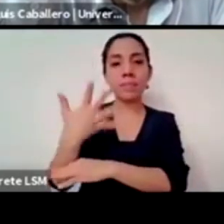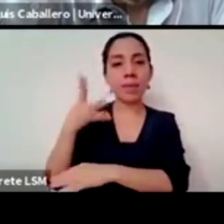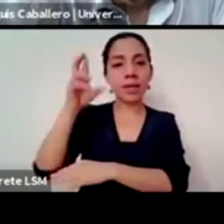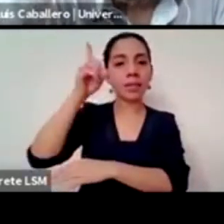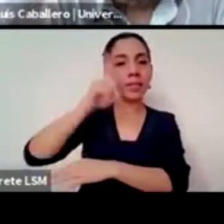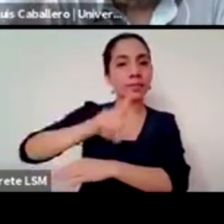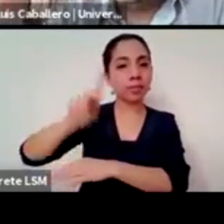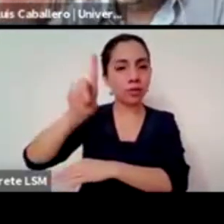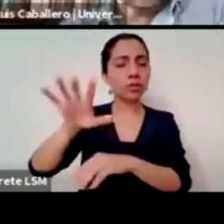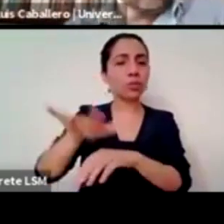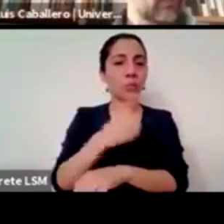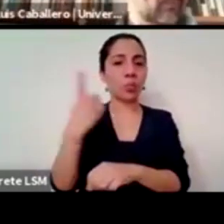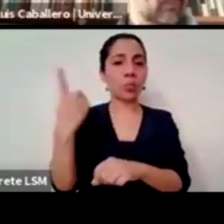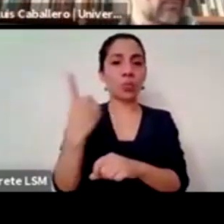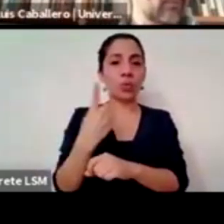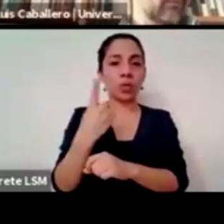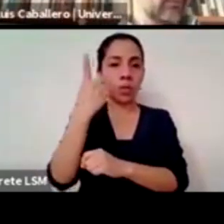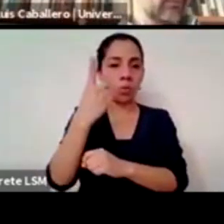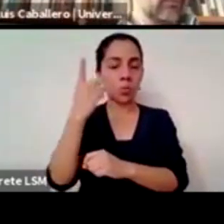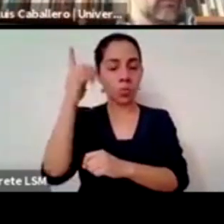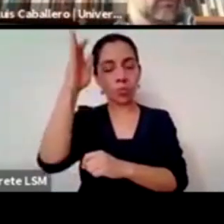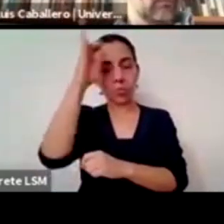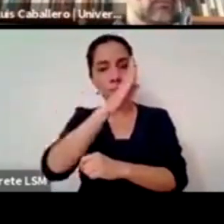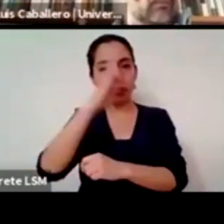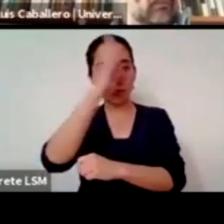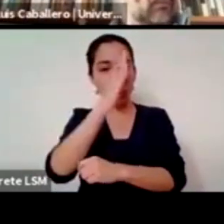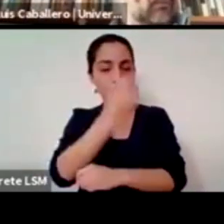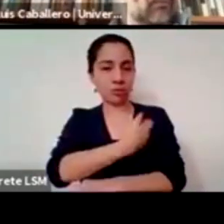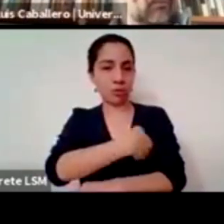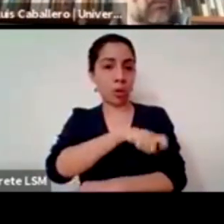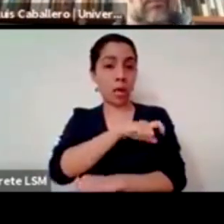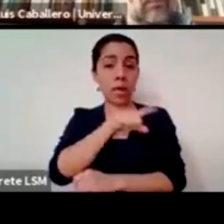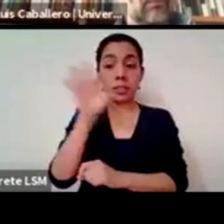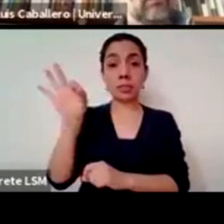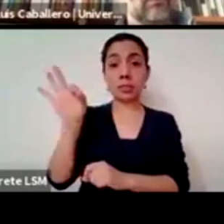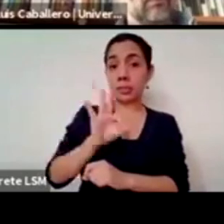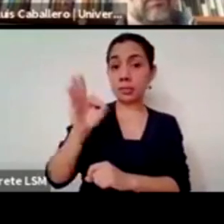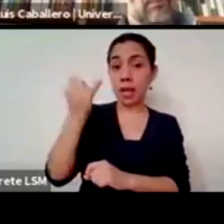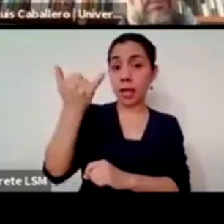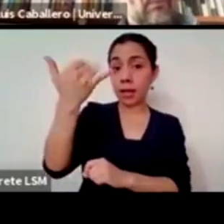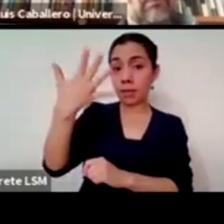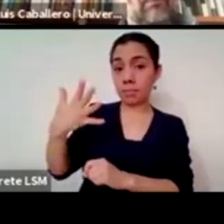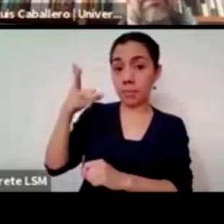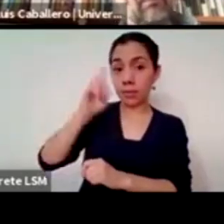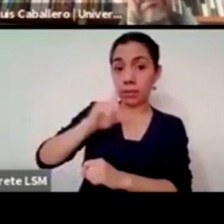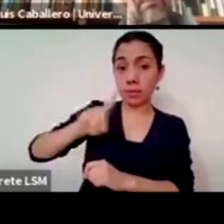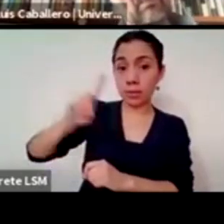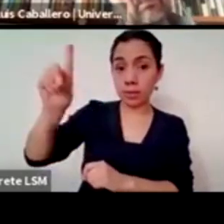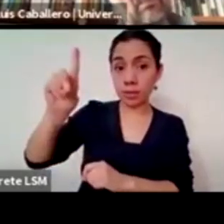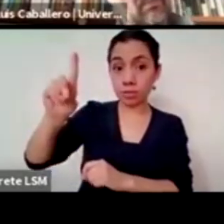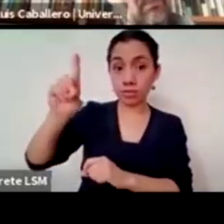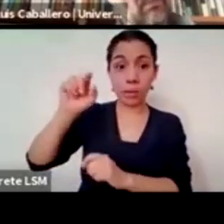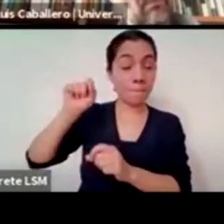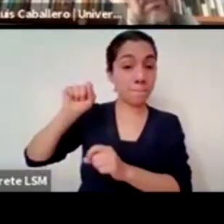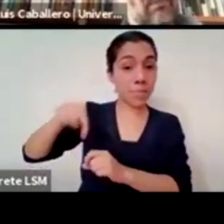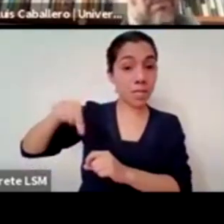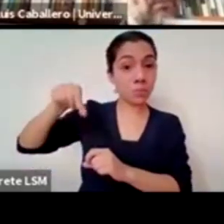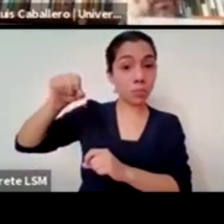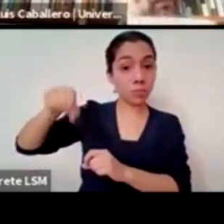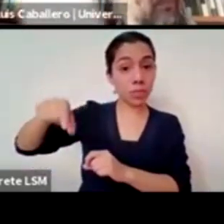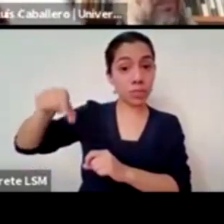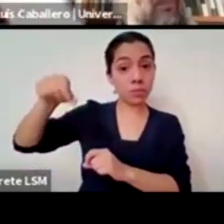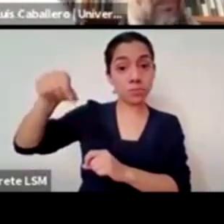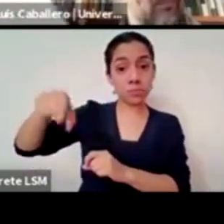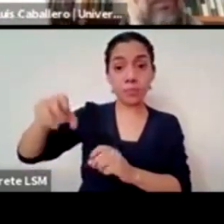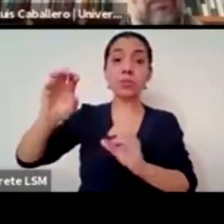español mientras no cambien los dioses no cambiará nada mientras sigamos en el imaginario social o en la educación